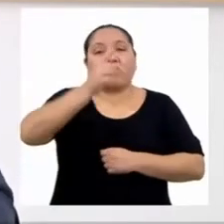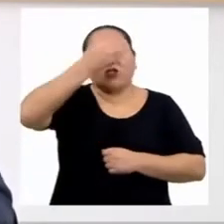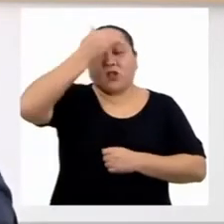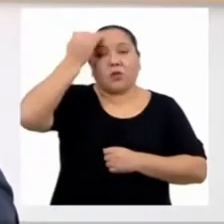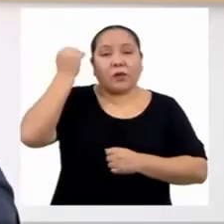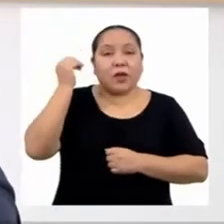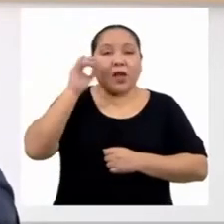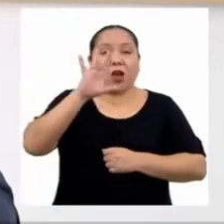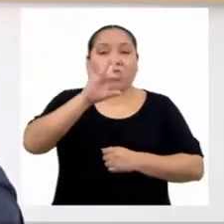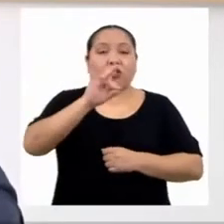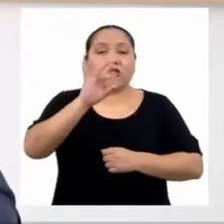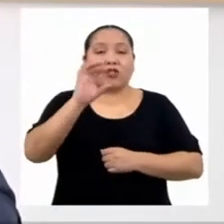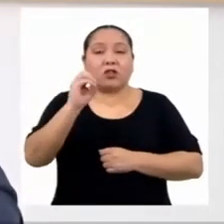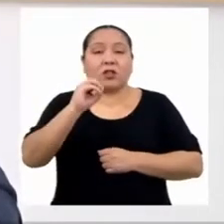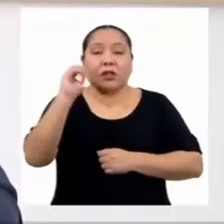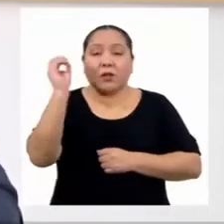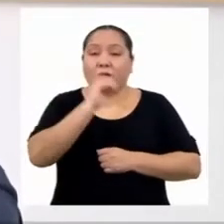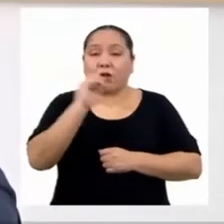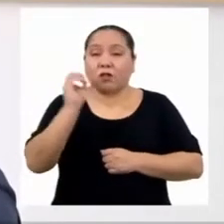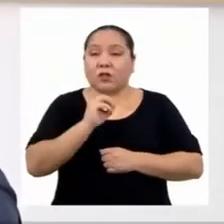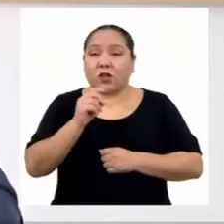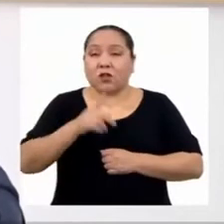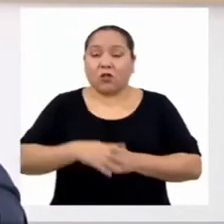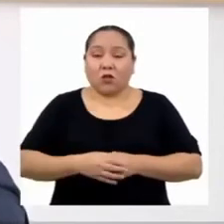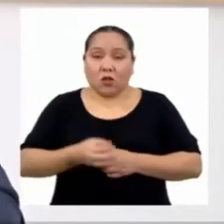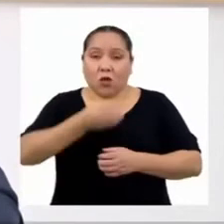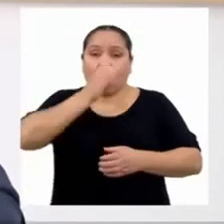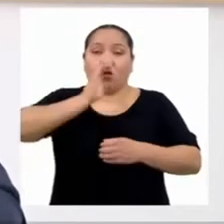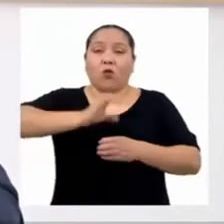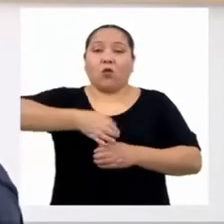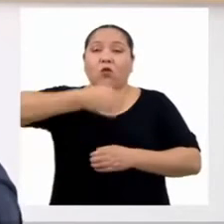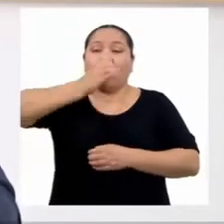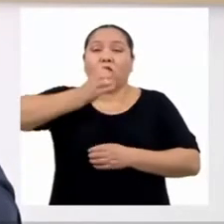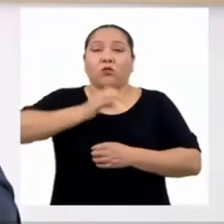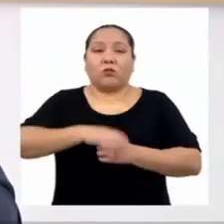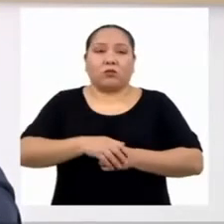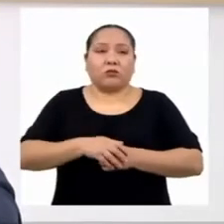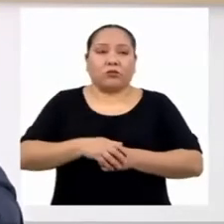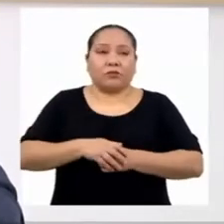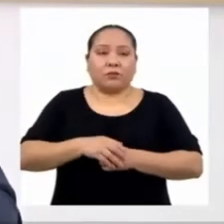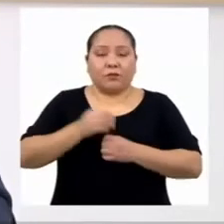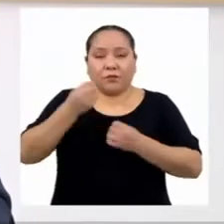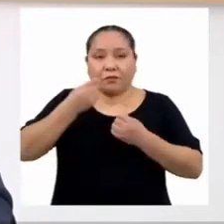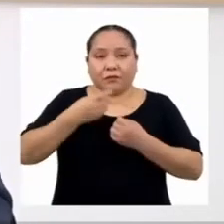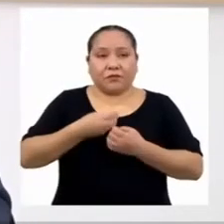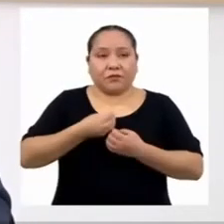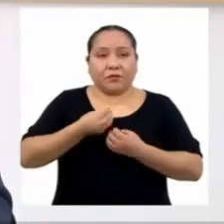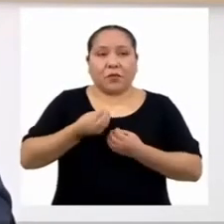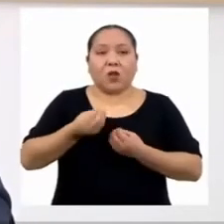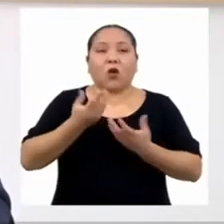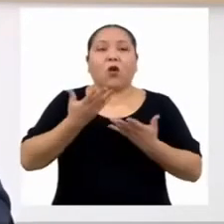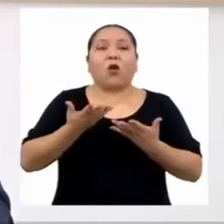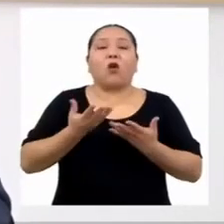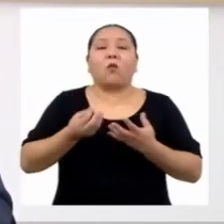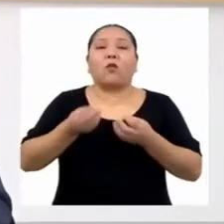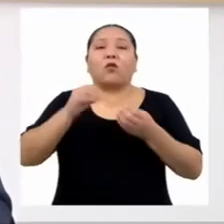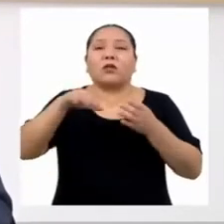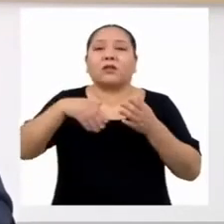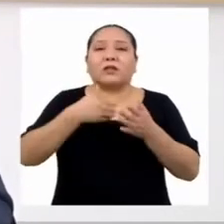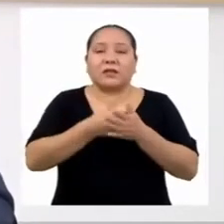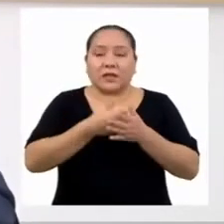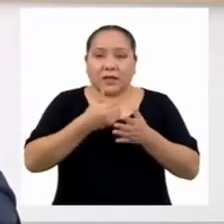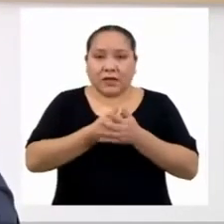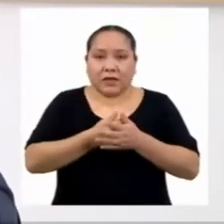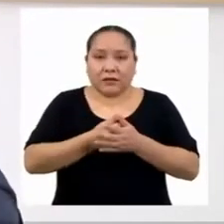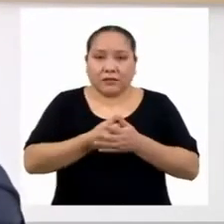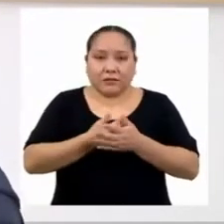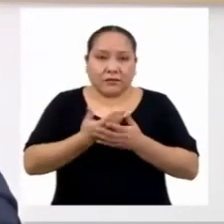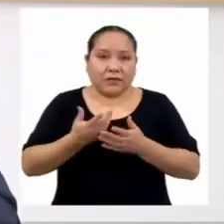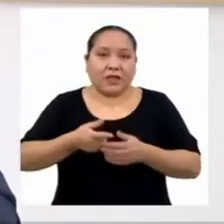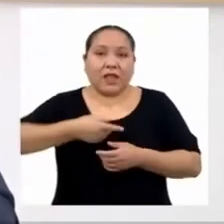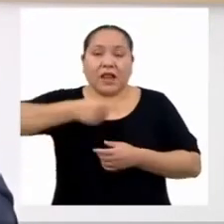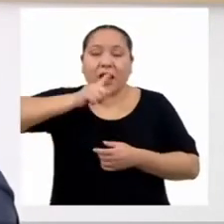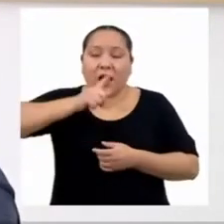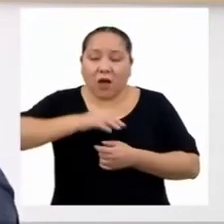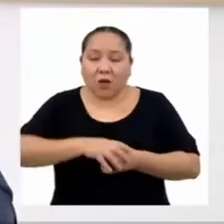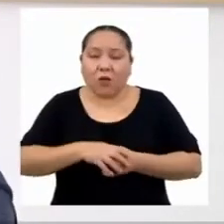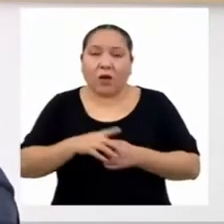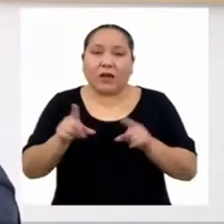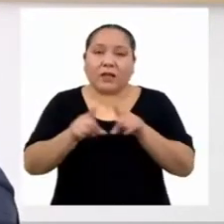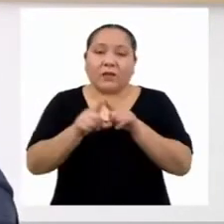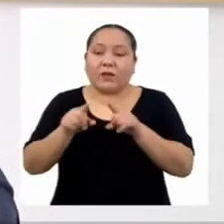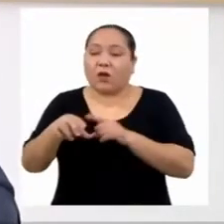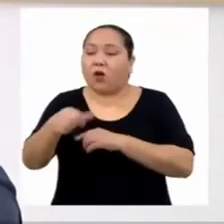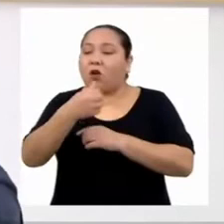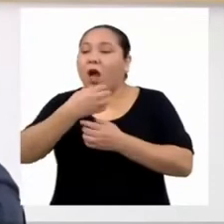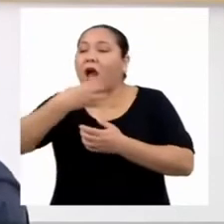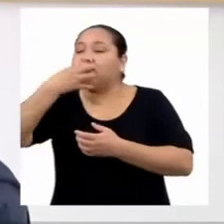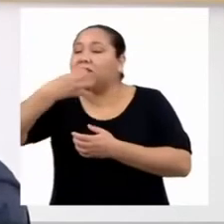80% de nuestra hidratación llega a través de bebidas y el resto con los alimentos. El agua es vida, chicas y chicos. No